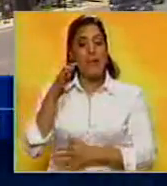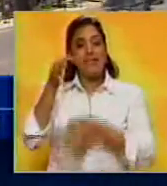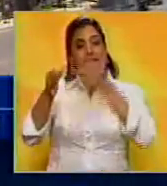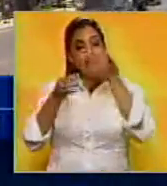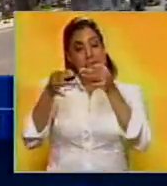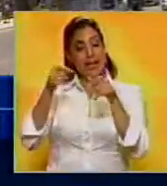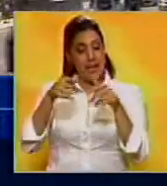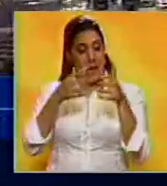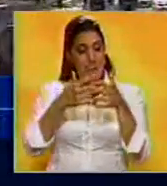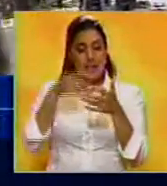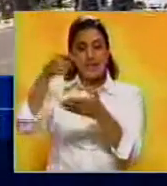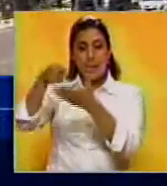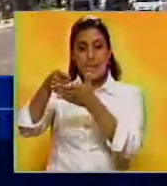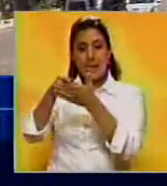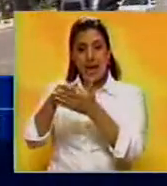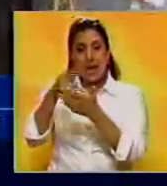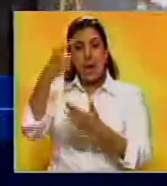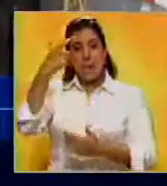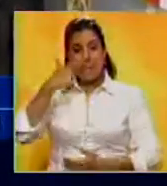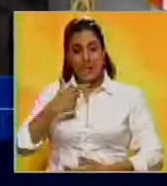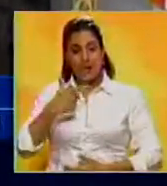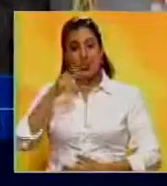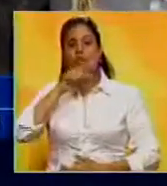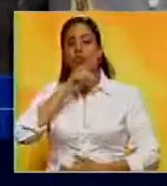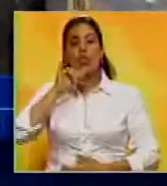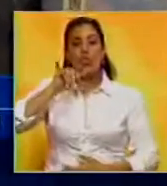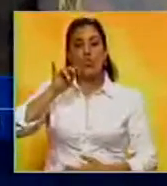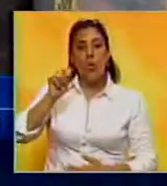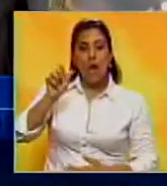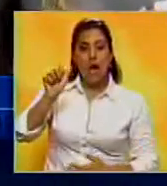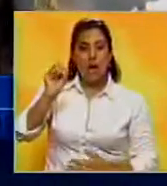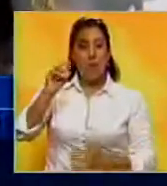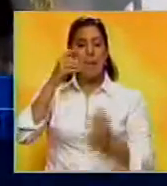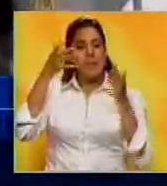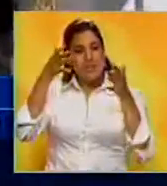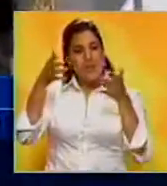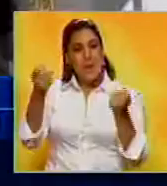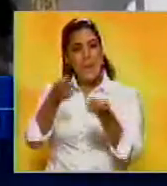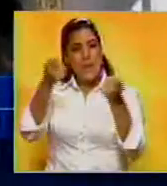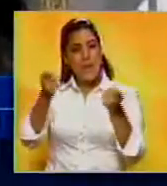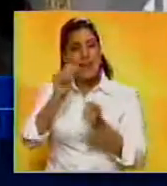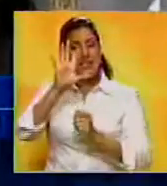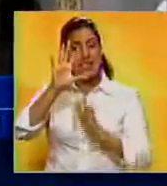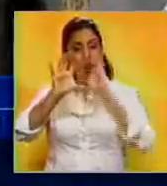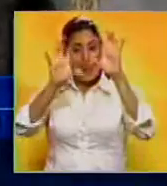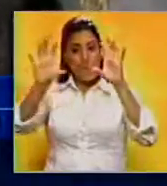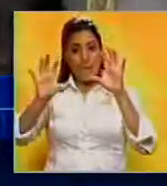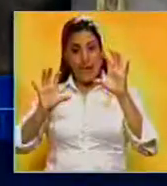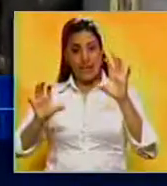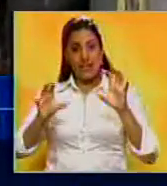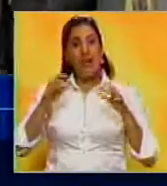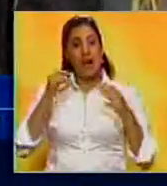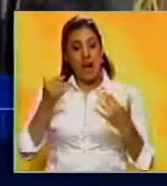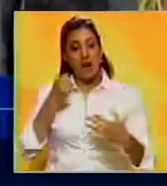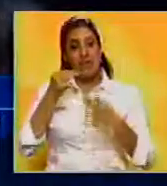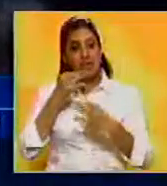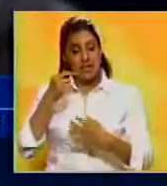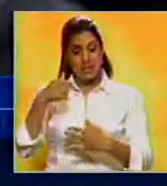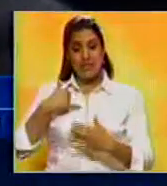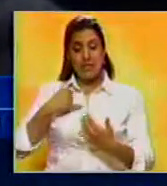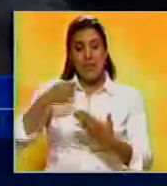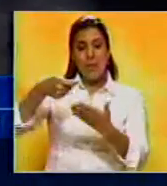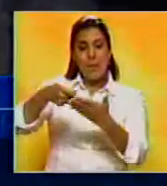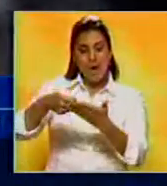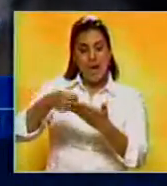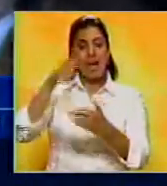declarara que la empresa financió al publicista Joao Santana para asesorar con tiendas en cinco países. Medina aseguró que el mismo